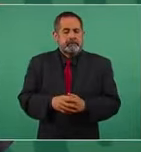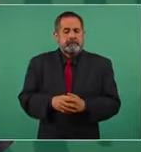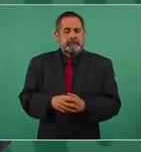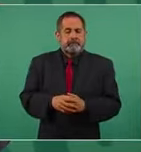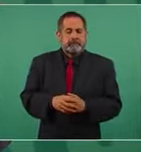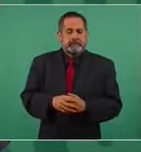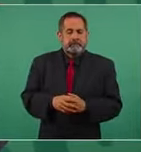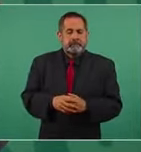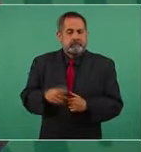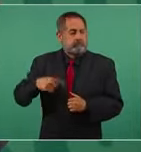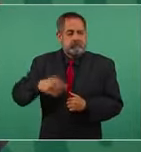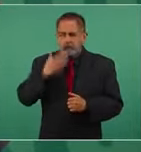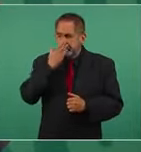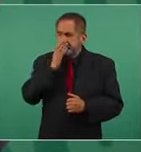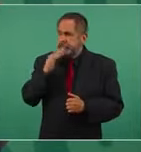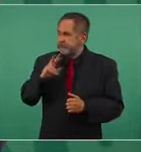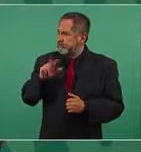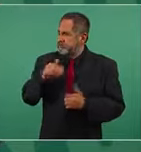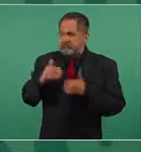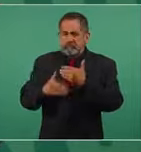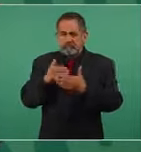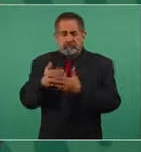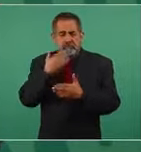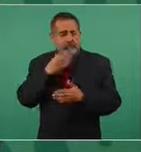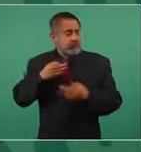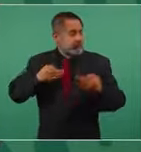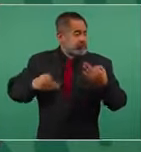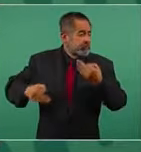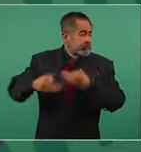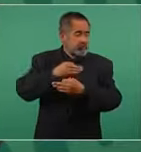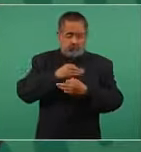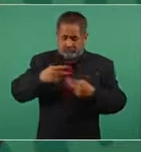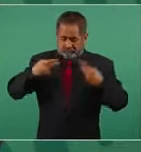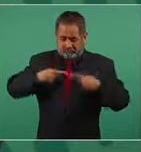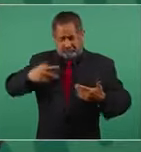lo hemos hecho muy bien todos los mexicanos todos